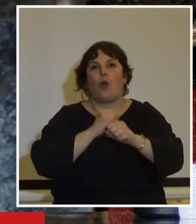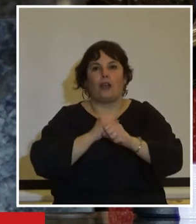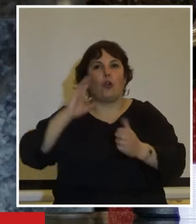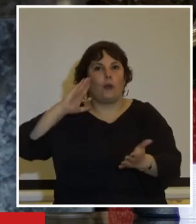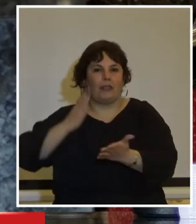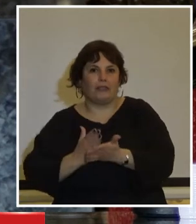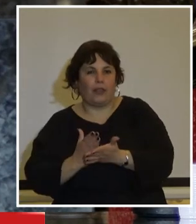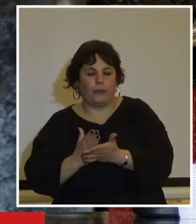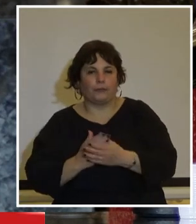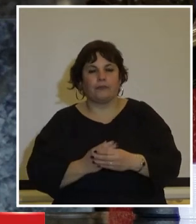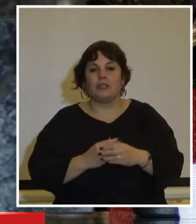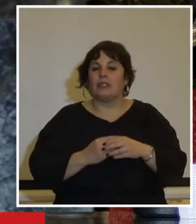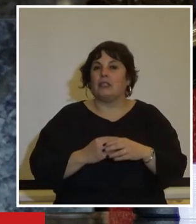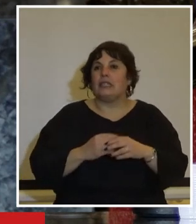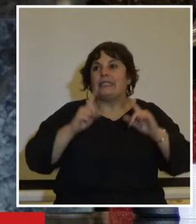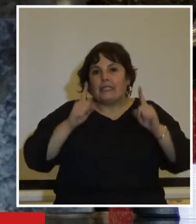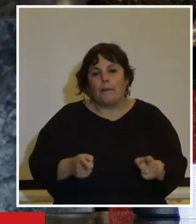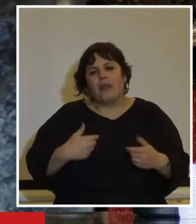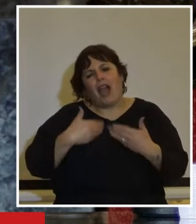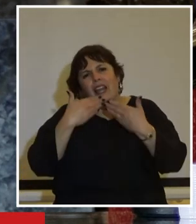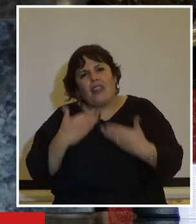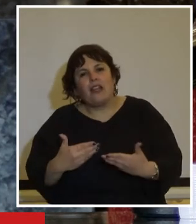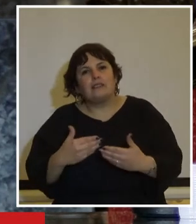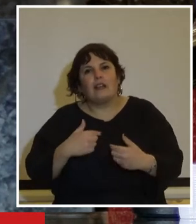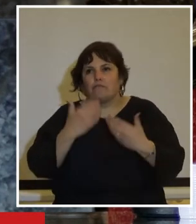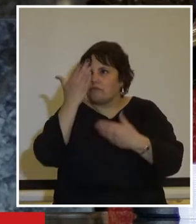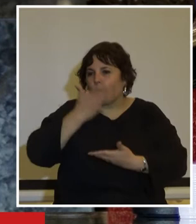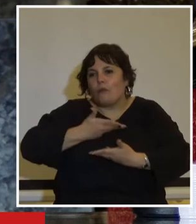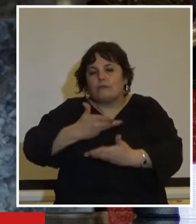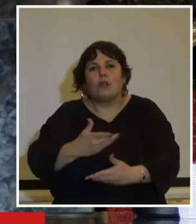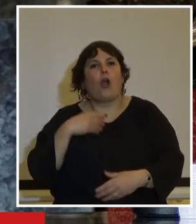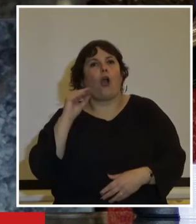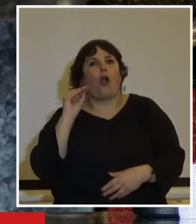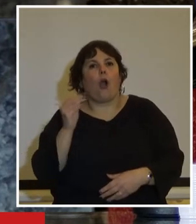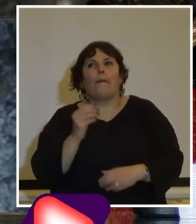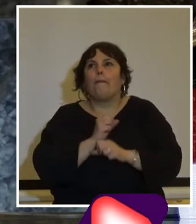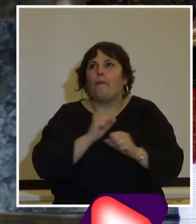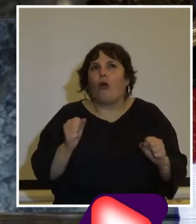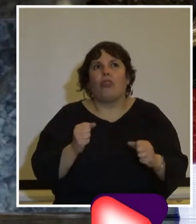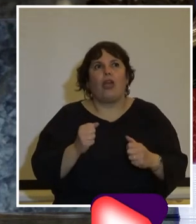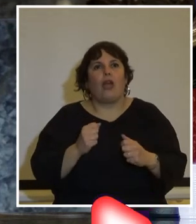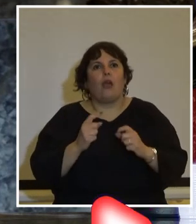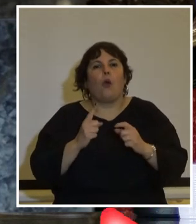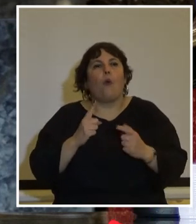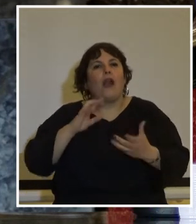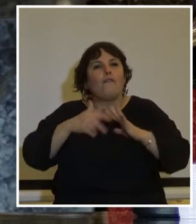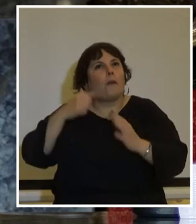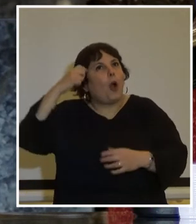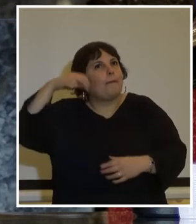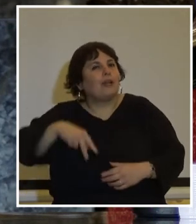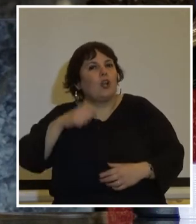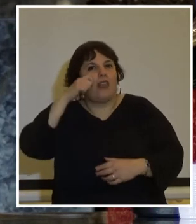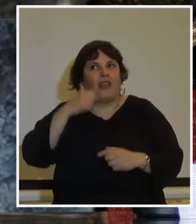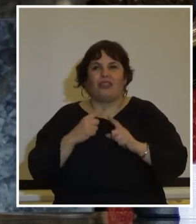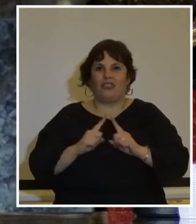golpe de Estado en ese sentido también agradecer haber sido convocada como joven para poder incorporar una perspectiva generacional